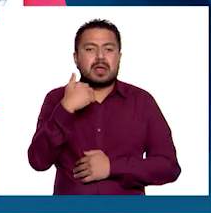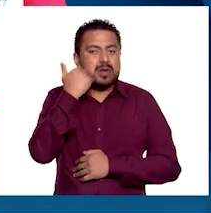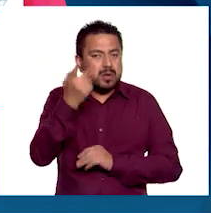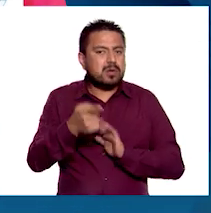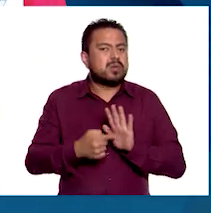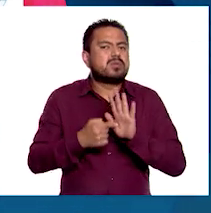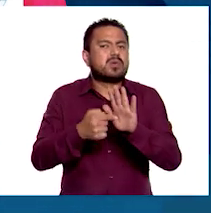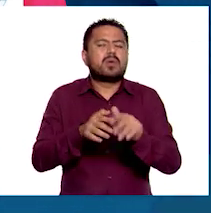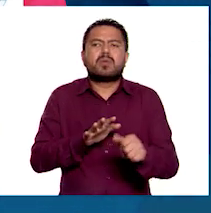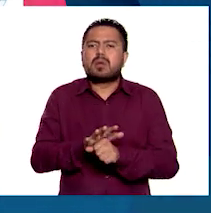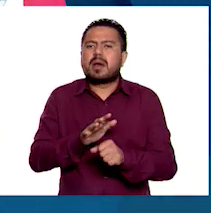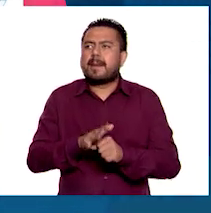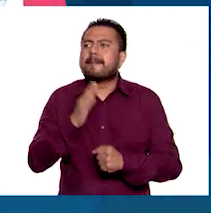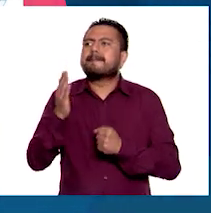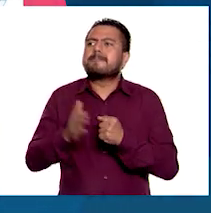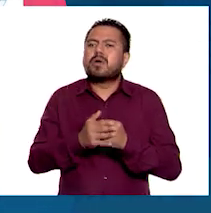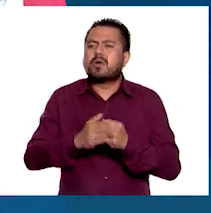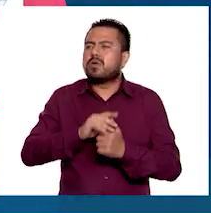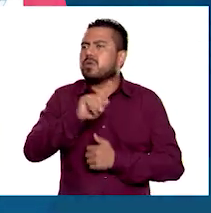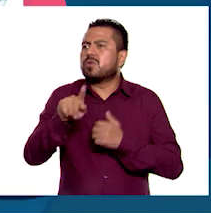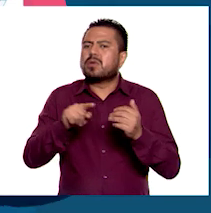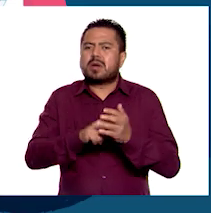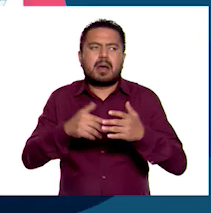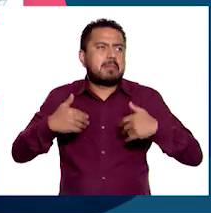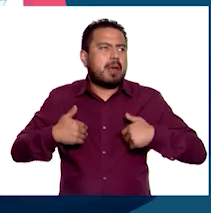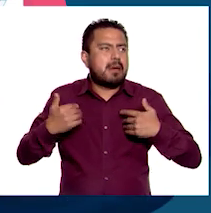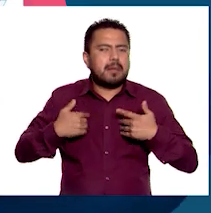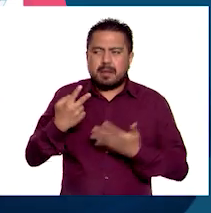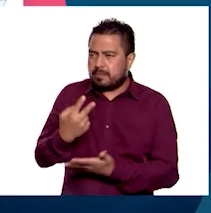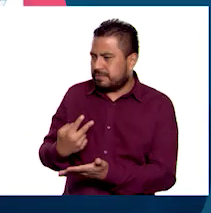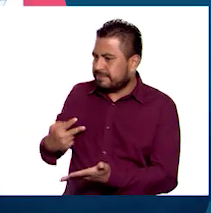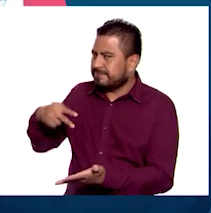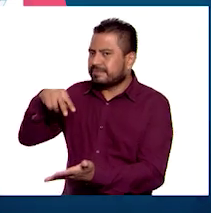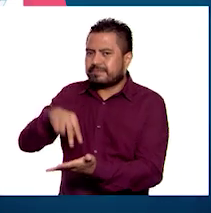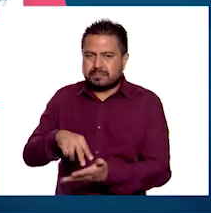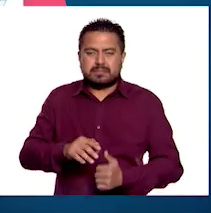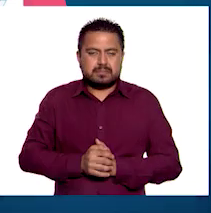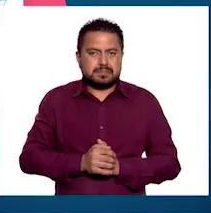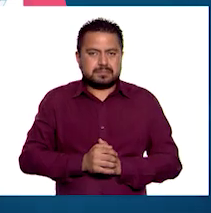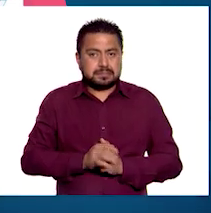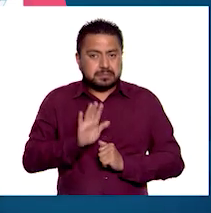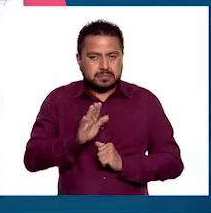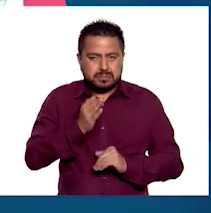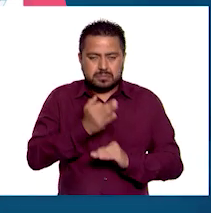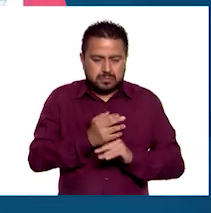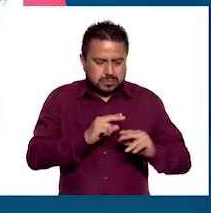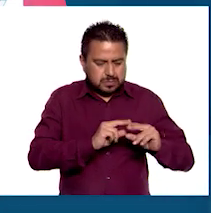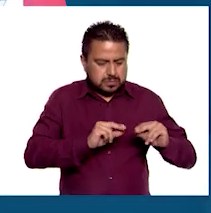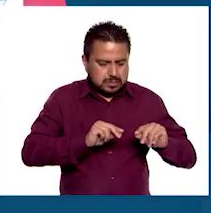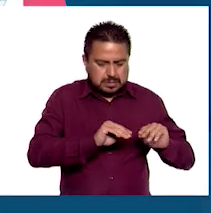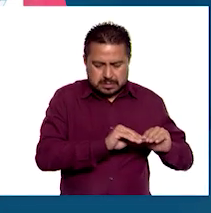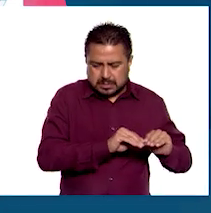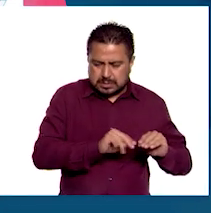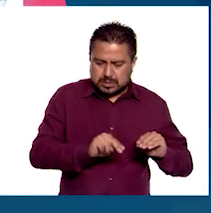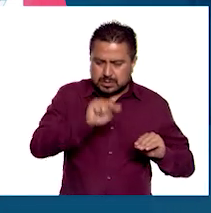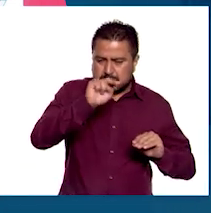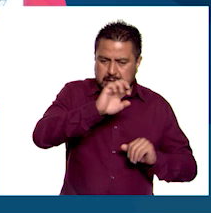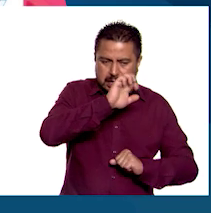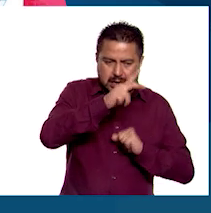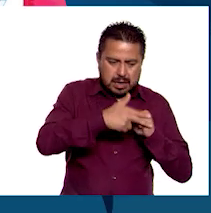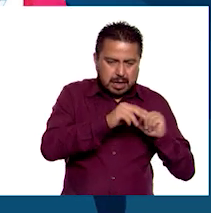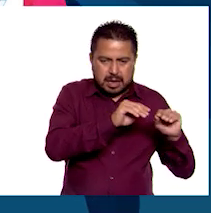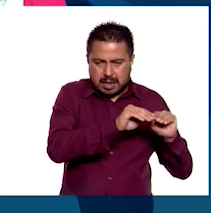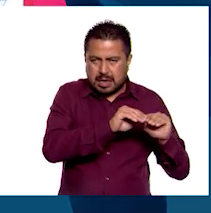mostrarles cuál va a ser el próximo destino que visitaremos. Nos trasladaremos desde Noruega, en el norte de Europa,